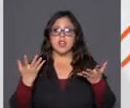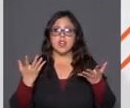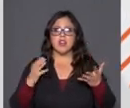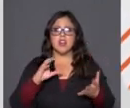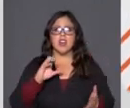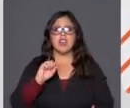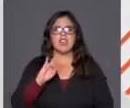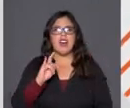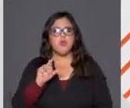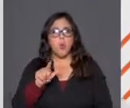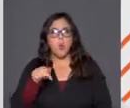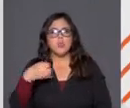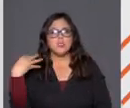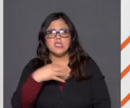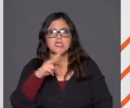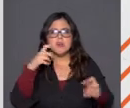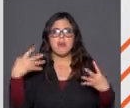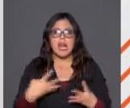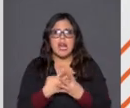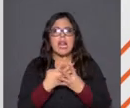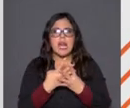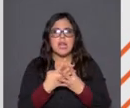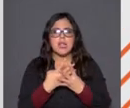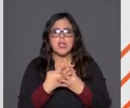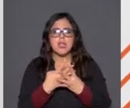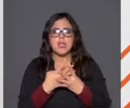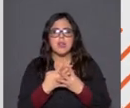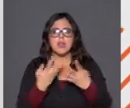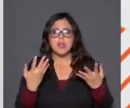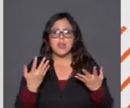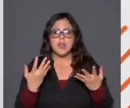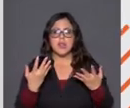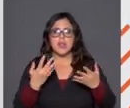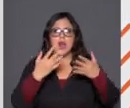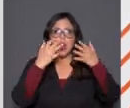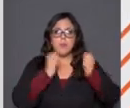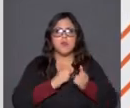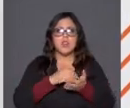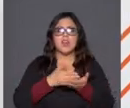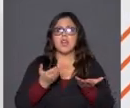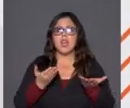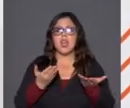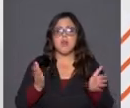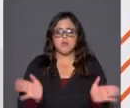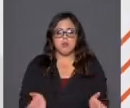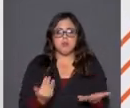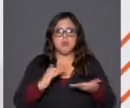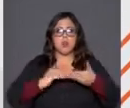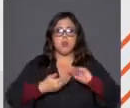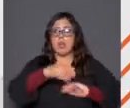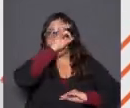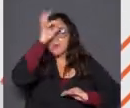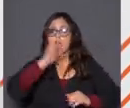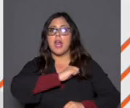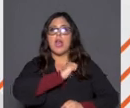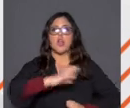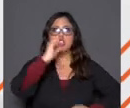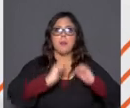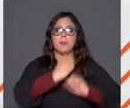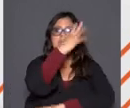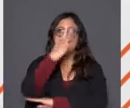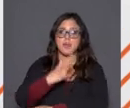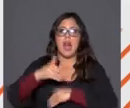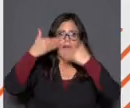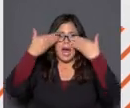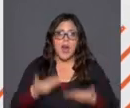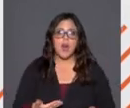de las redes, si es posible, a emplazar a las comunidades mapuches, a levantarse en contra de las forestales de una vez por todas.